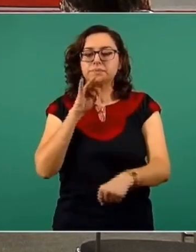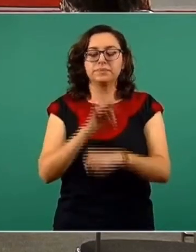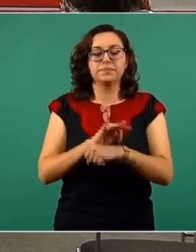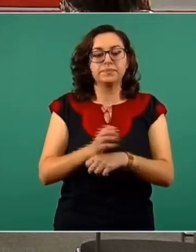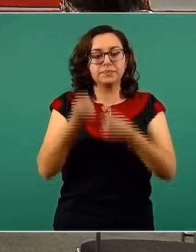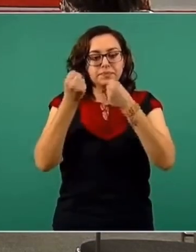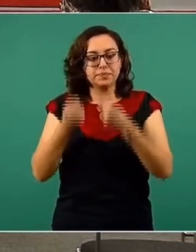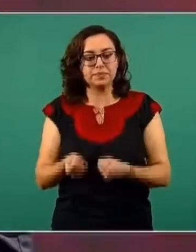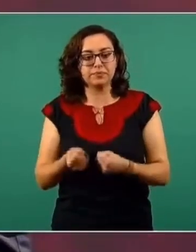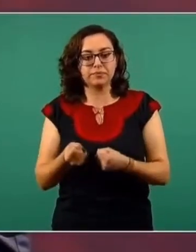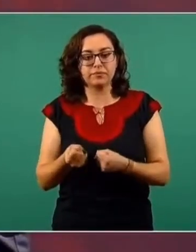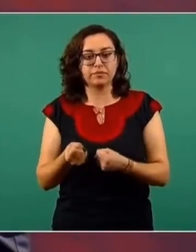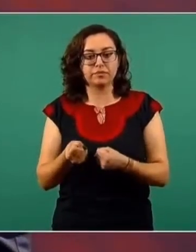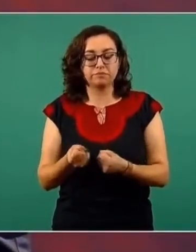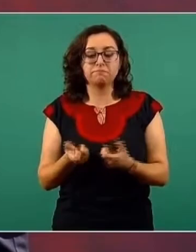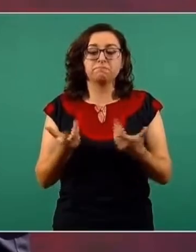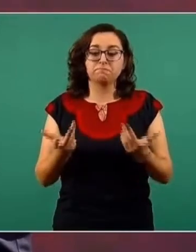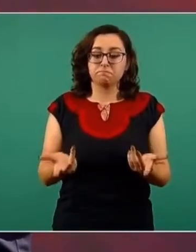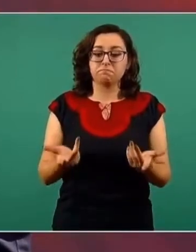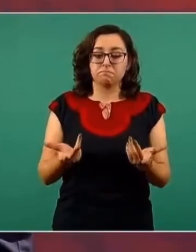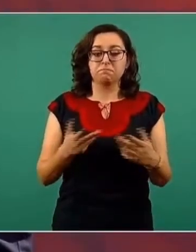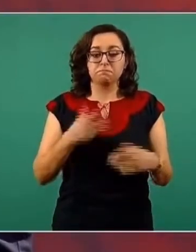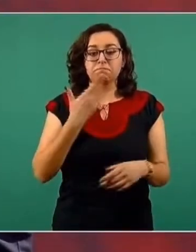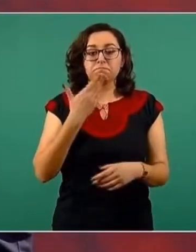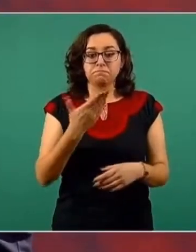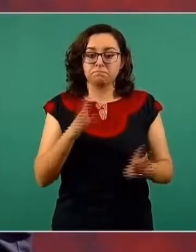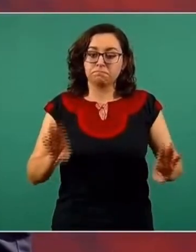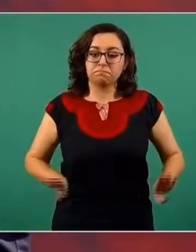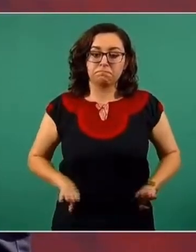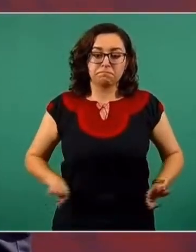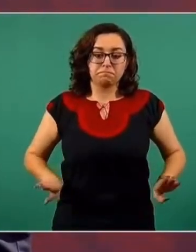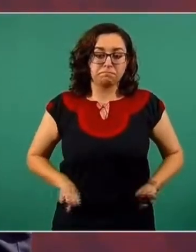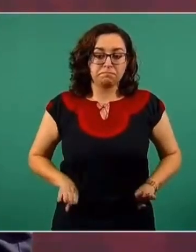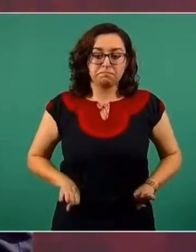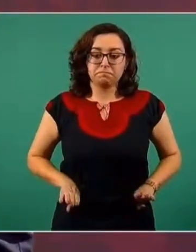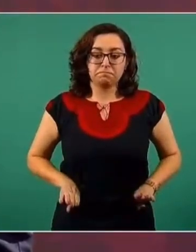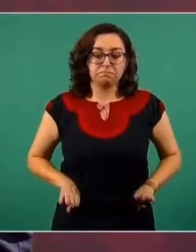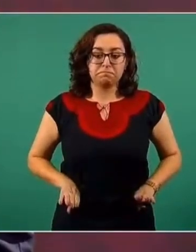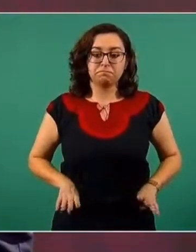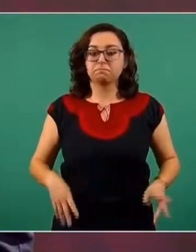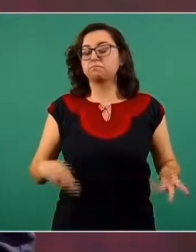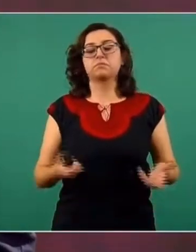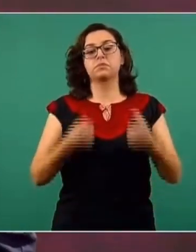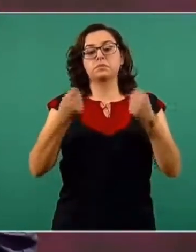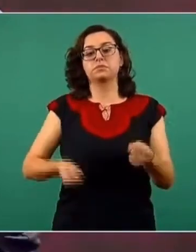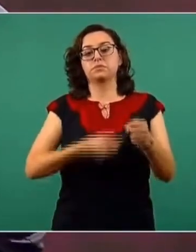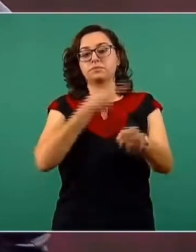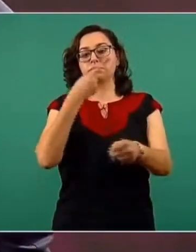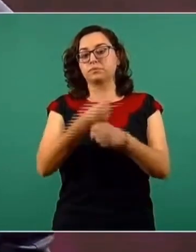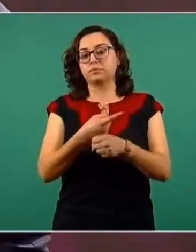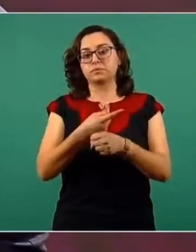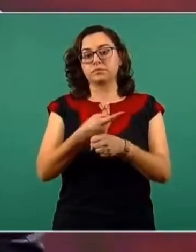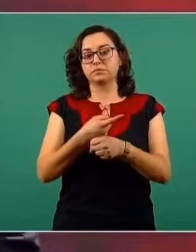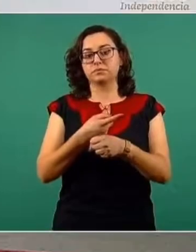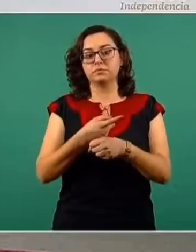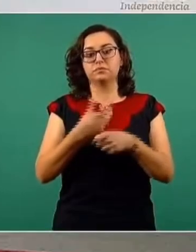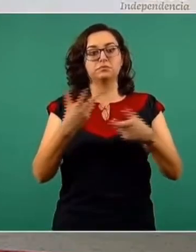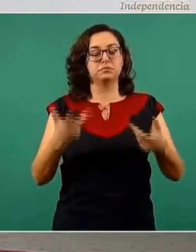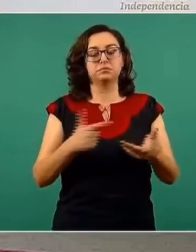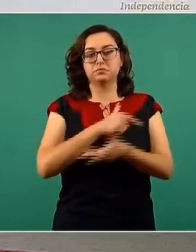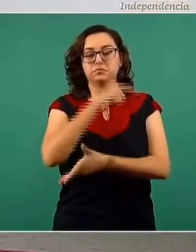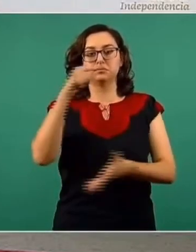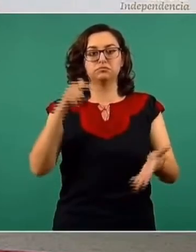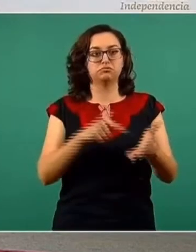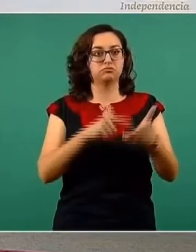escolar, que son perfectamente compatibles con los protocolos generales de seguridad sanitaria en los espacios físicos